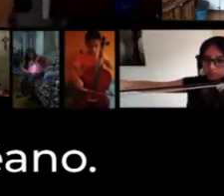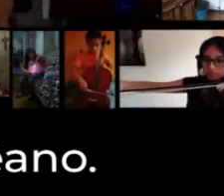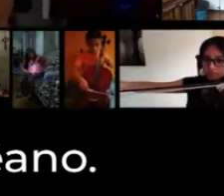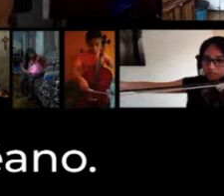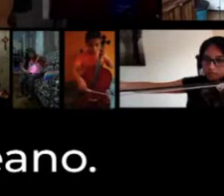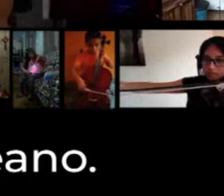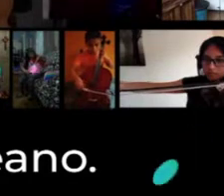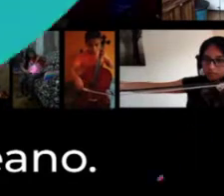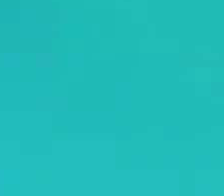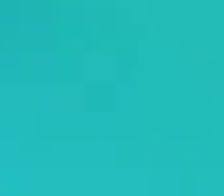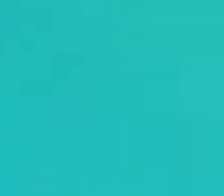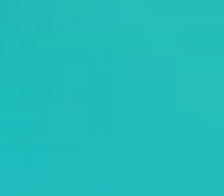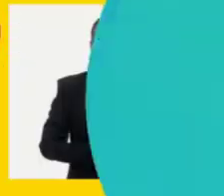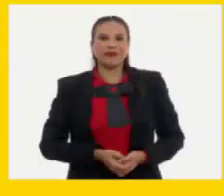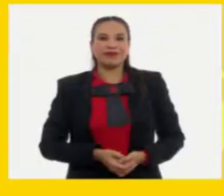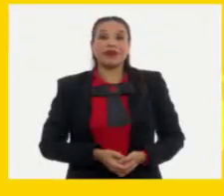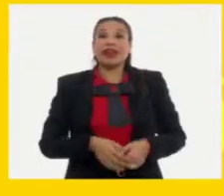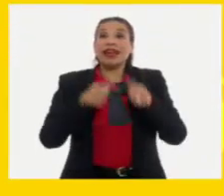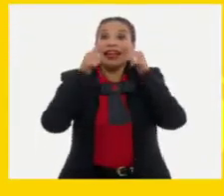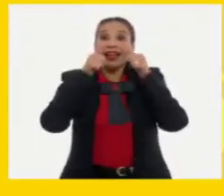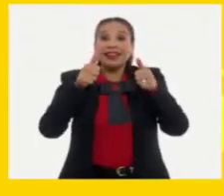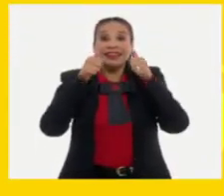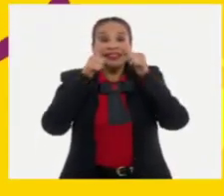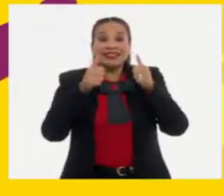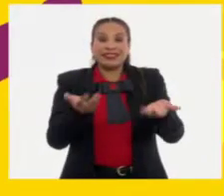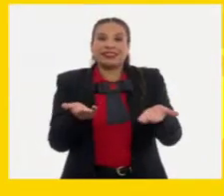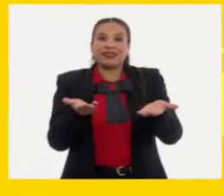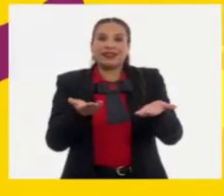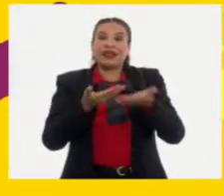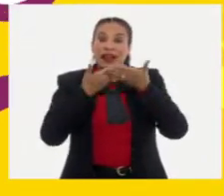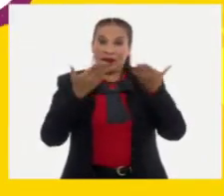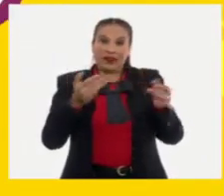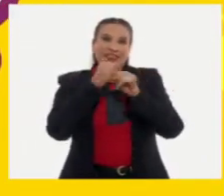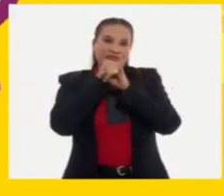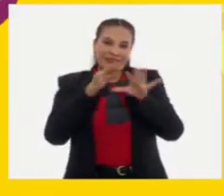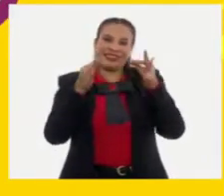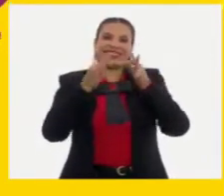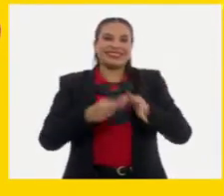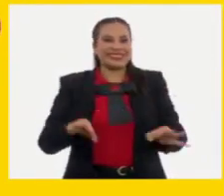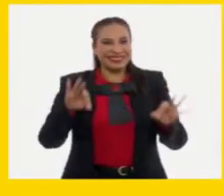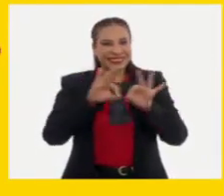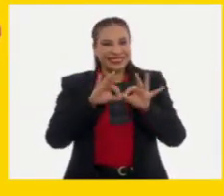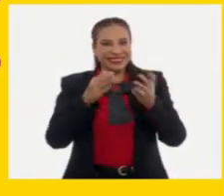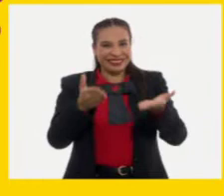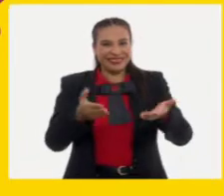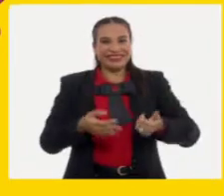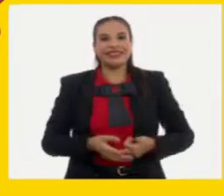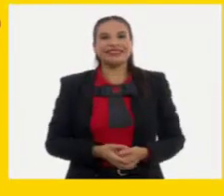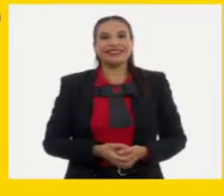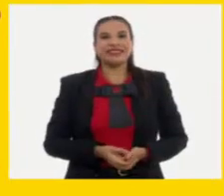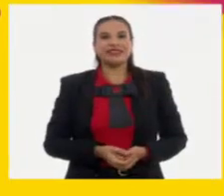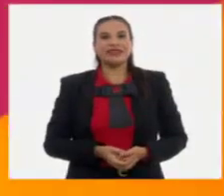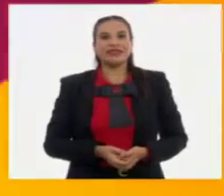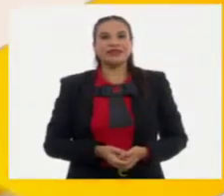Amén. Amén. Atención, atención. A continuación, información importante.